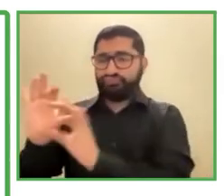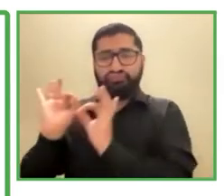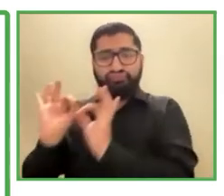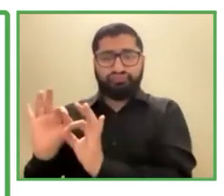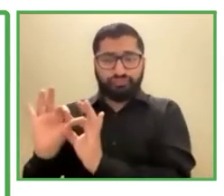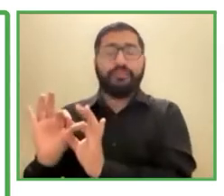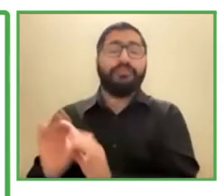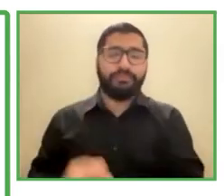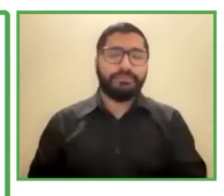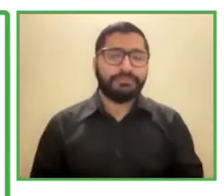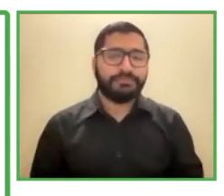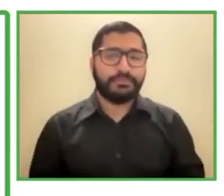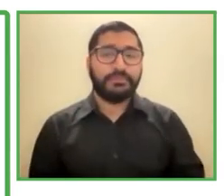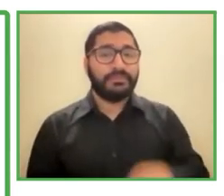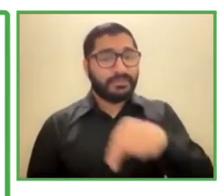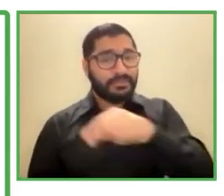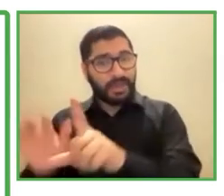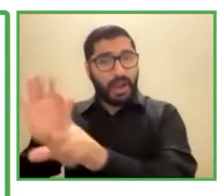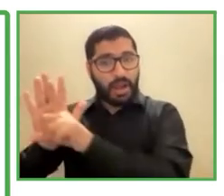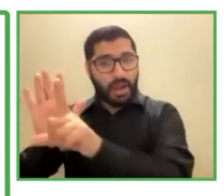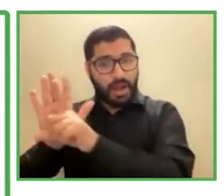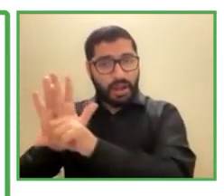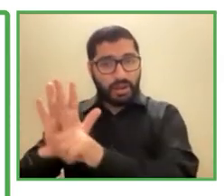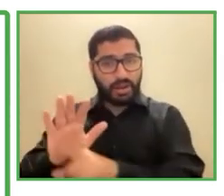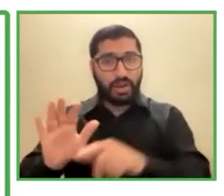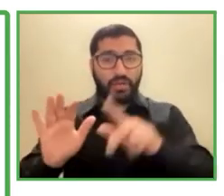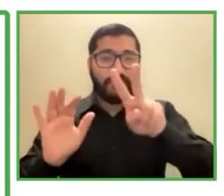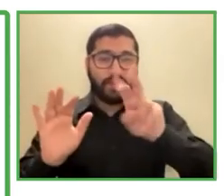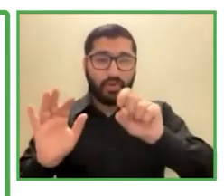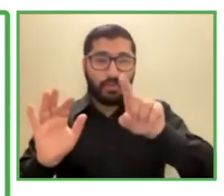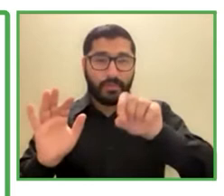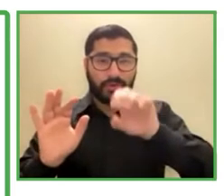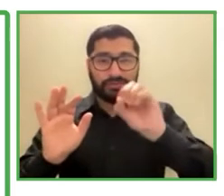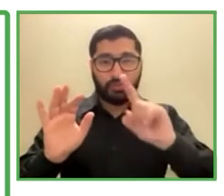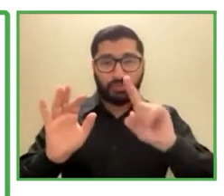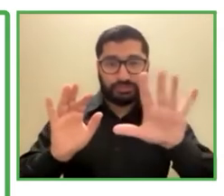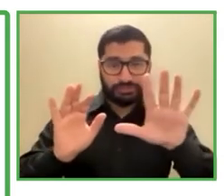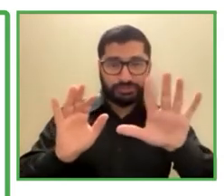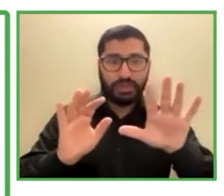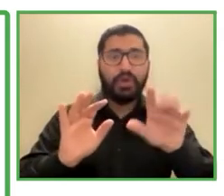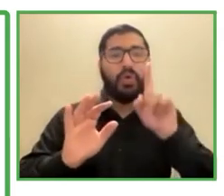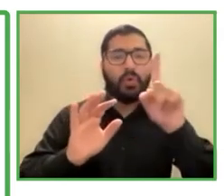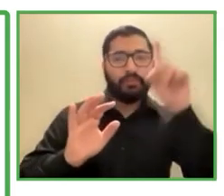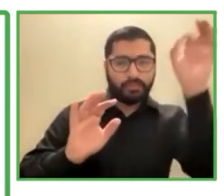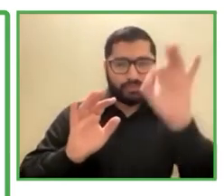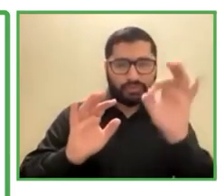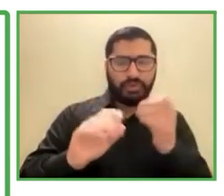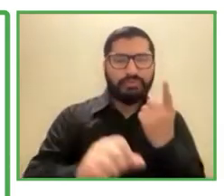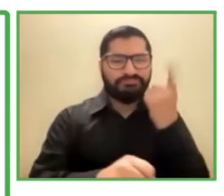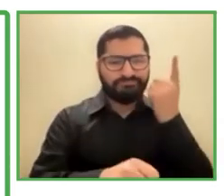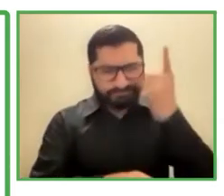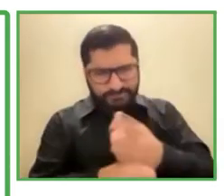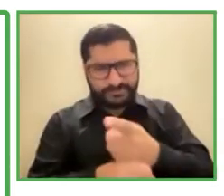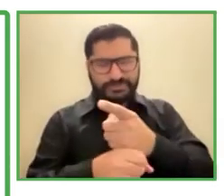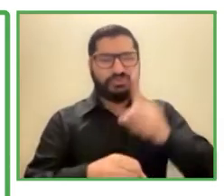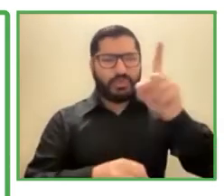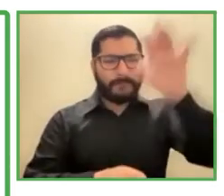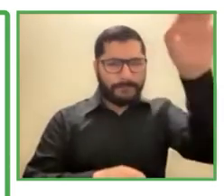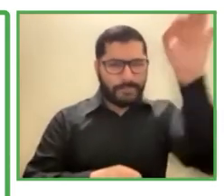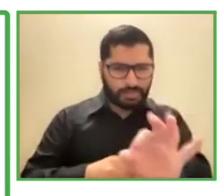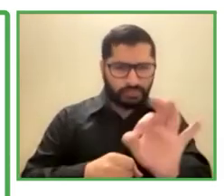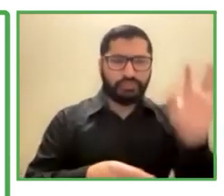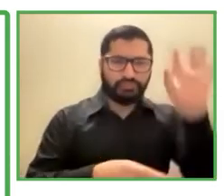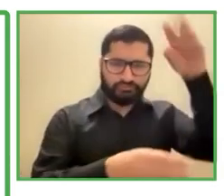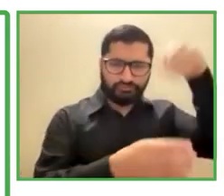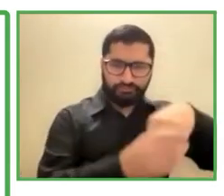en Chile, ¿no es cierto?, nos pide tener un 1% de la dotación, deben ser personas con discapacidad. En poco tiempo,